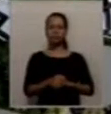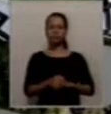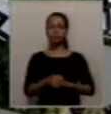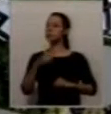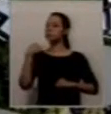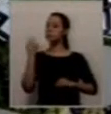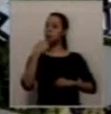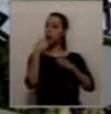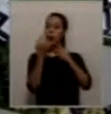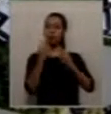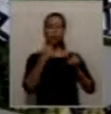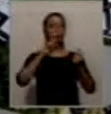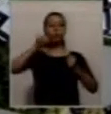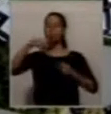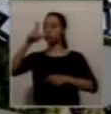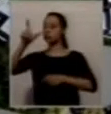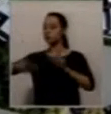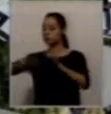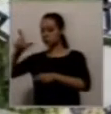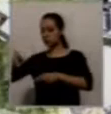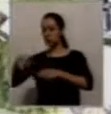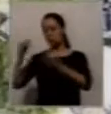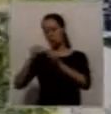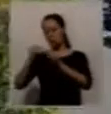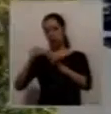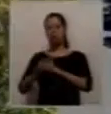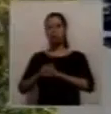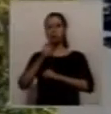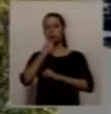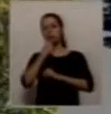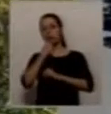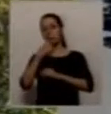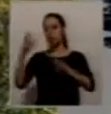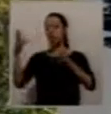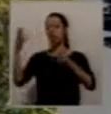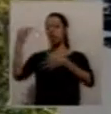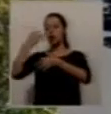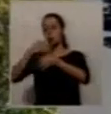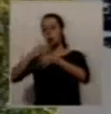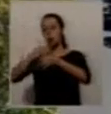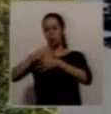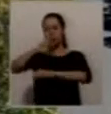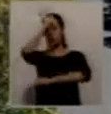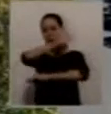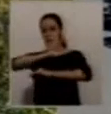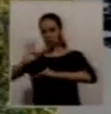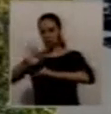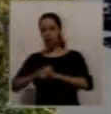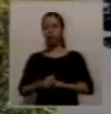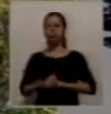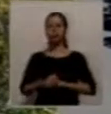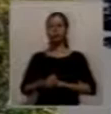consultamos con los equipos técnicos, colegas, como por ejemplo, del Colegio Arquitecto, y surgió una idea que podía ser